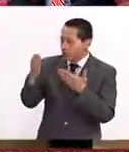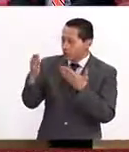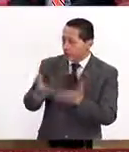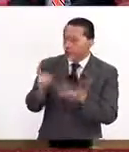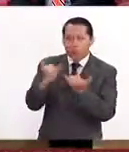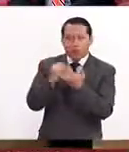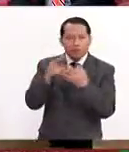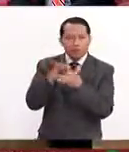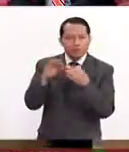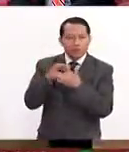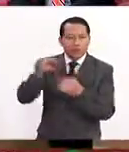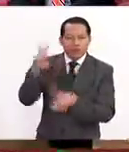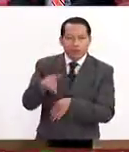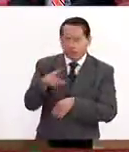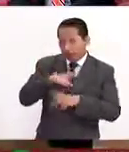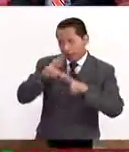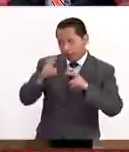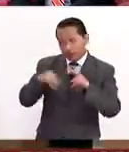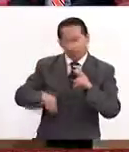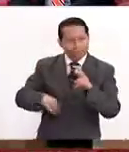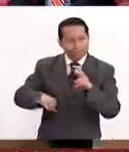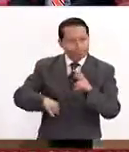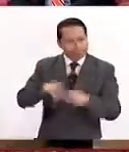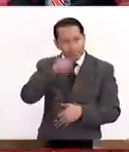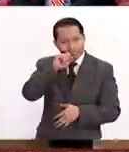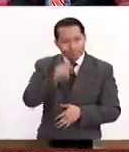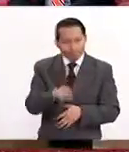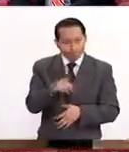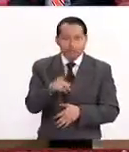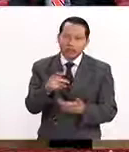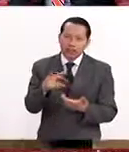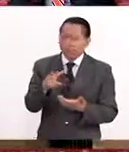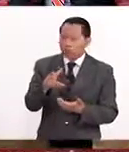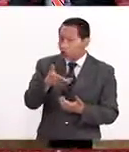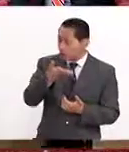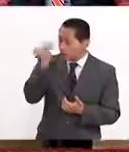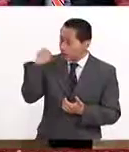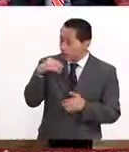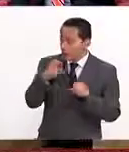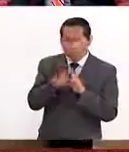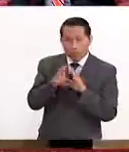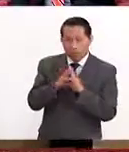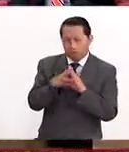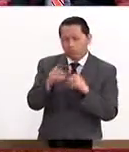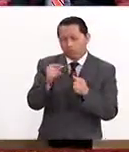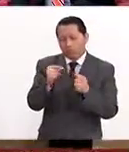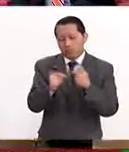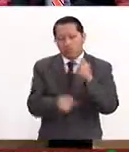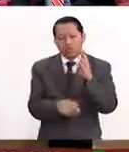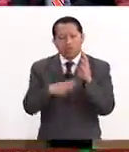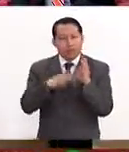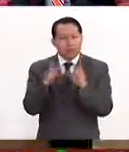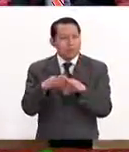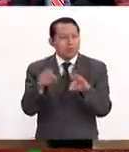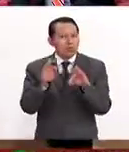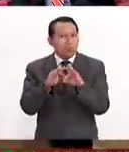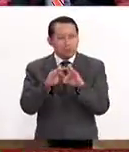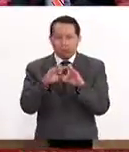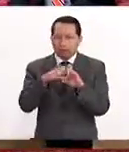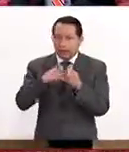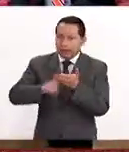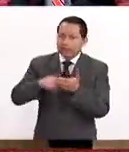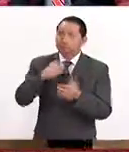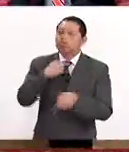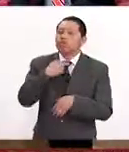de verdad de este tema tan interesante. No tenía idea de cuántas cosas importantes hay detrás de la voz, no